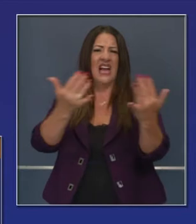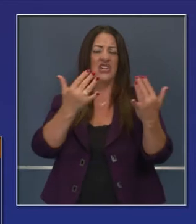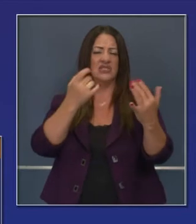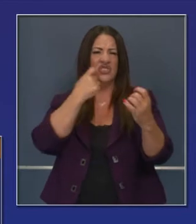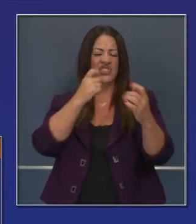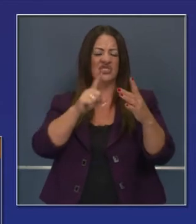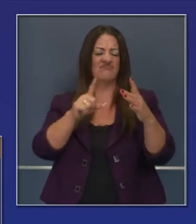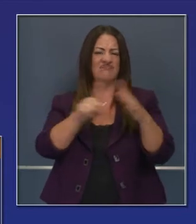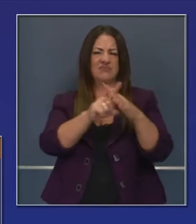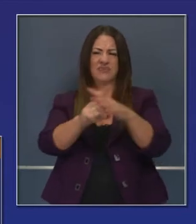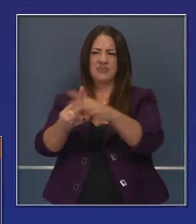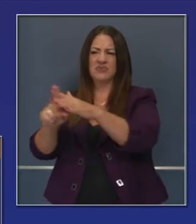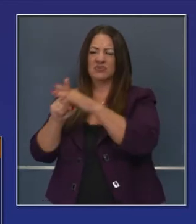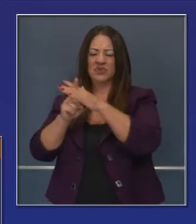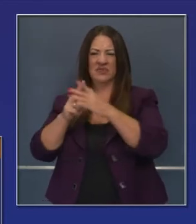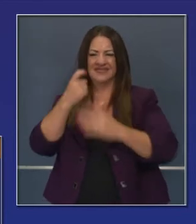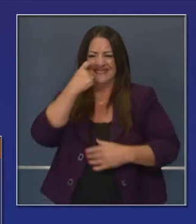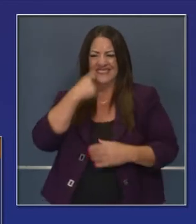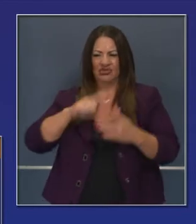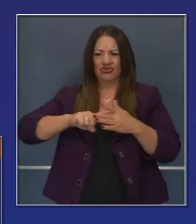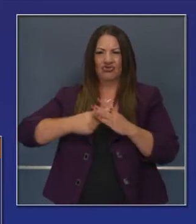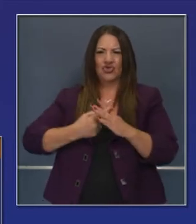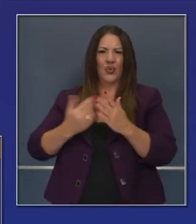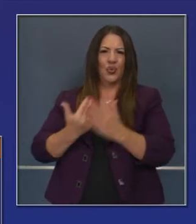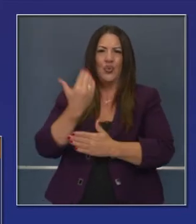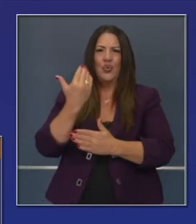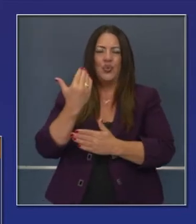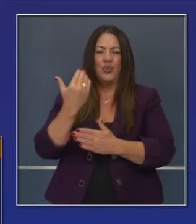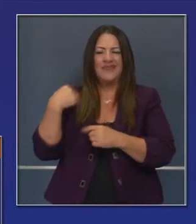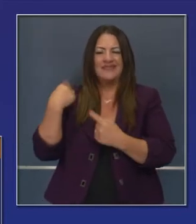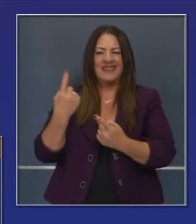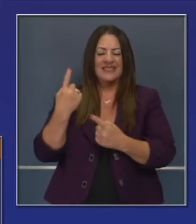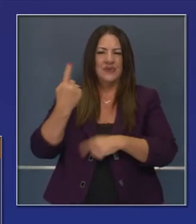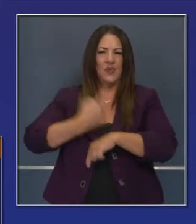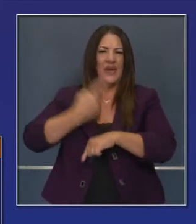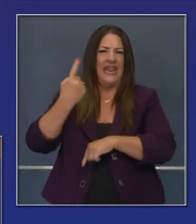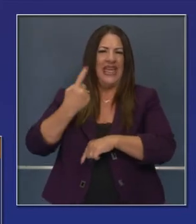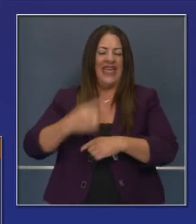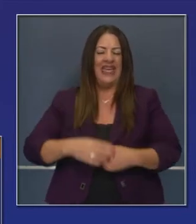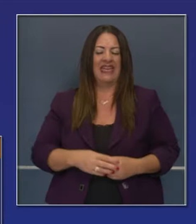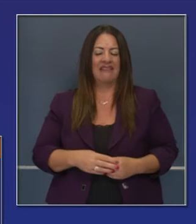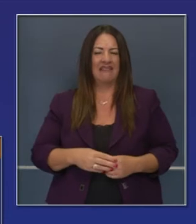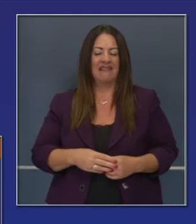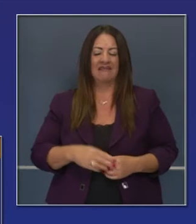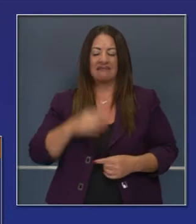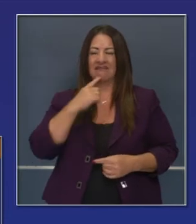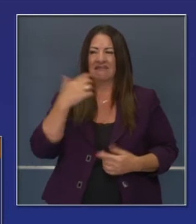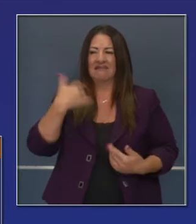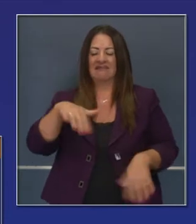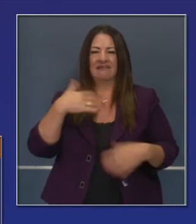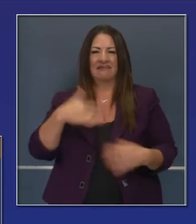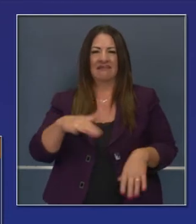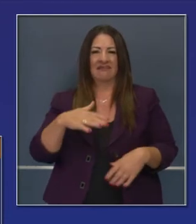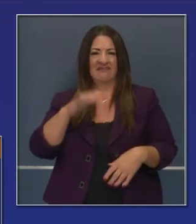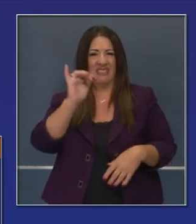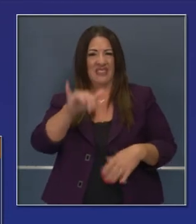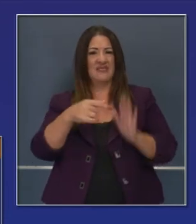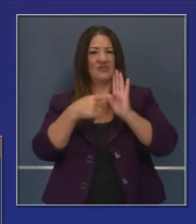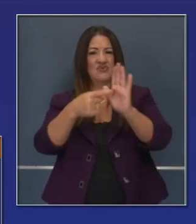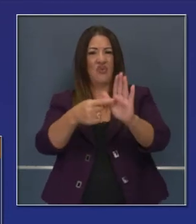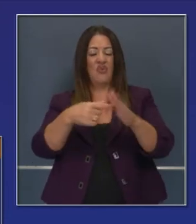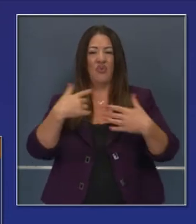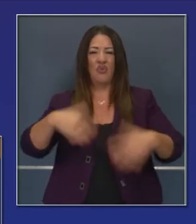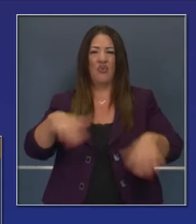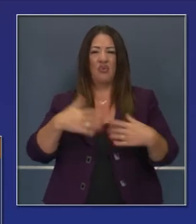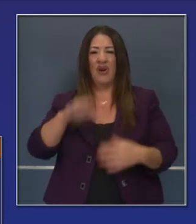se han prendido en las últimas 24 horas. Es un testamento